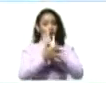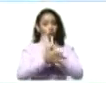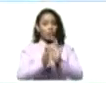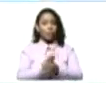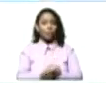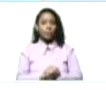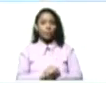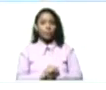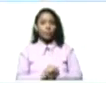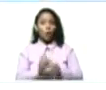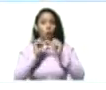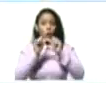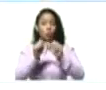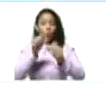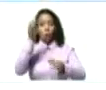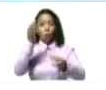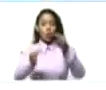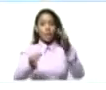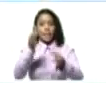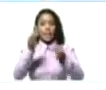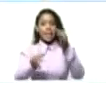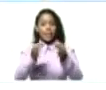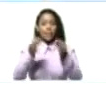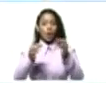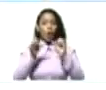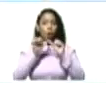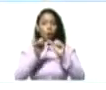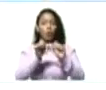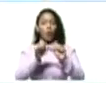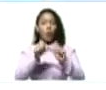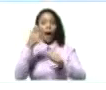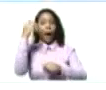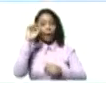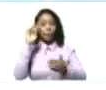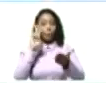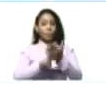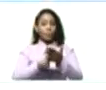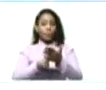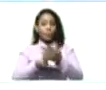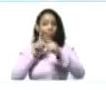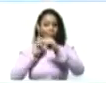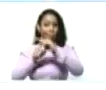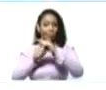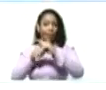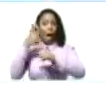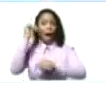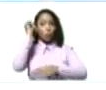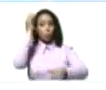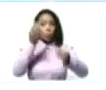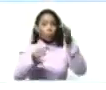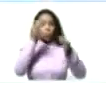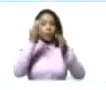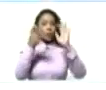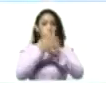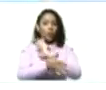Que siga el juicio. Y que haya verdad. Y que haya justicia.